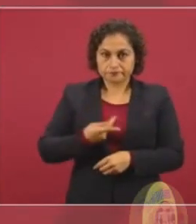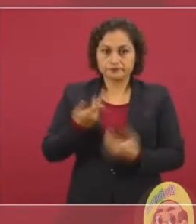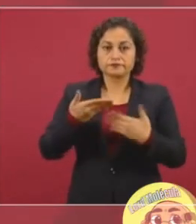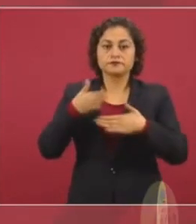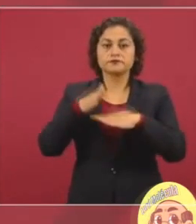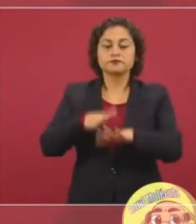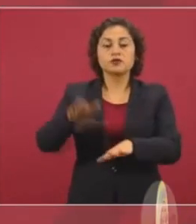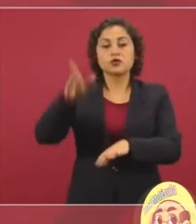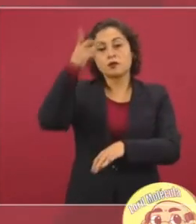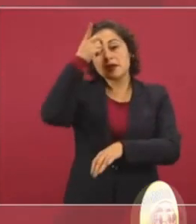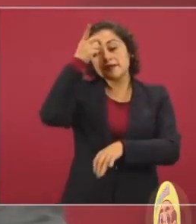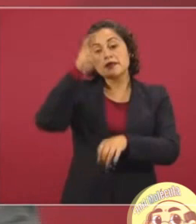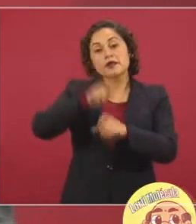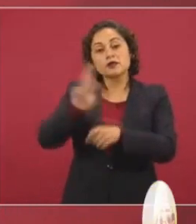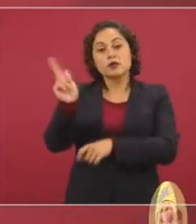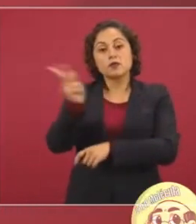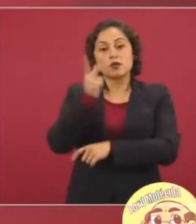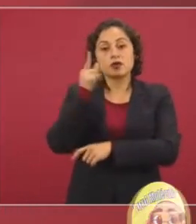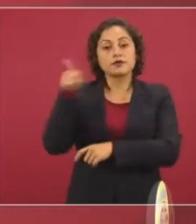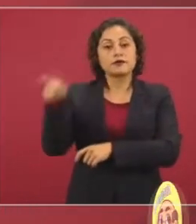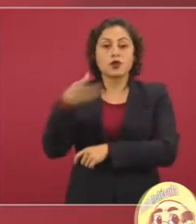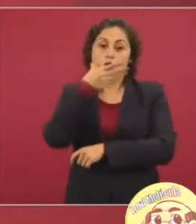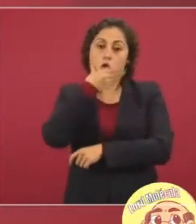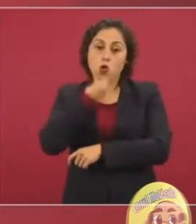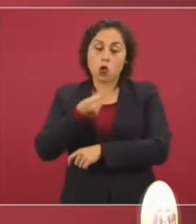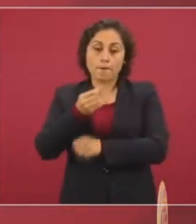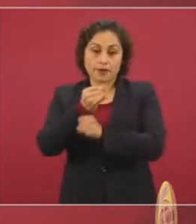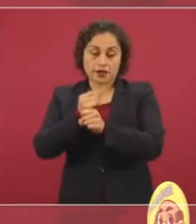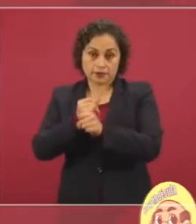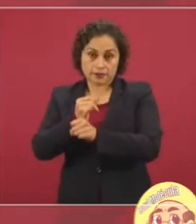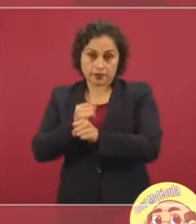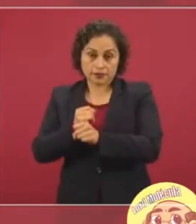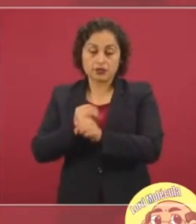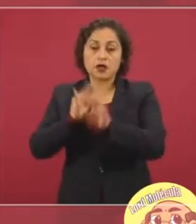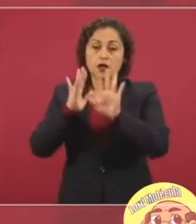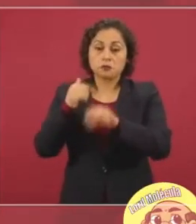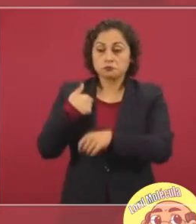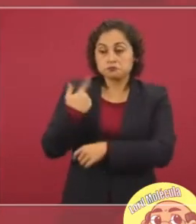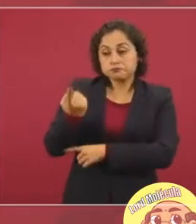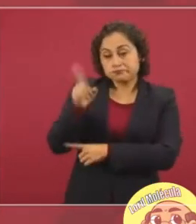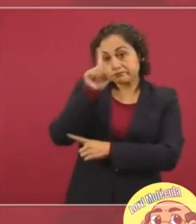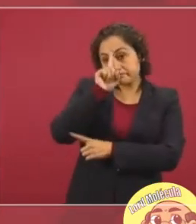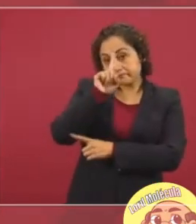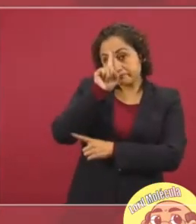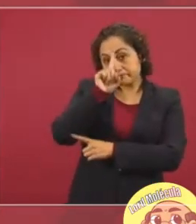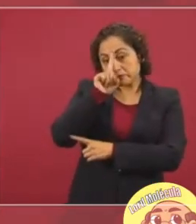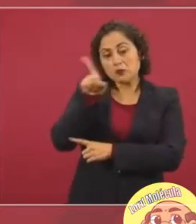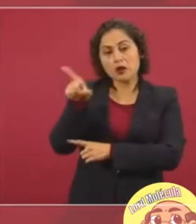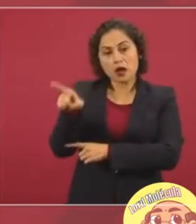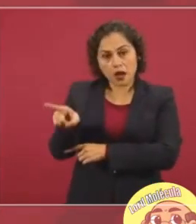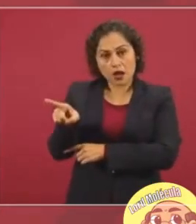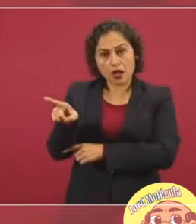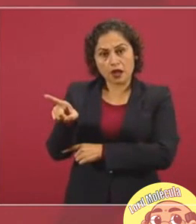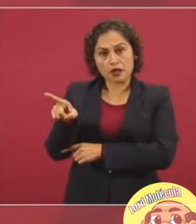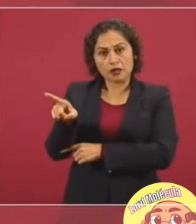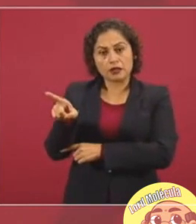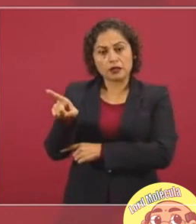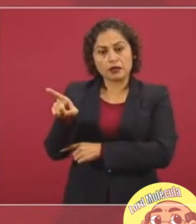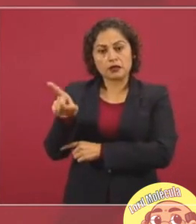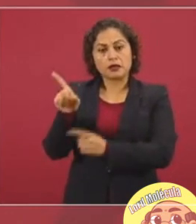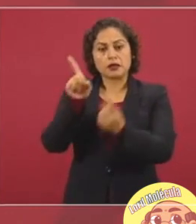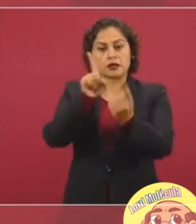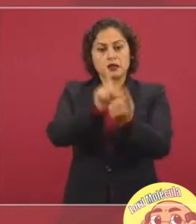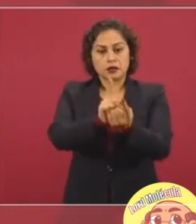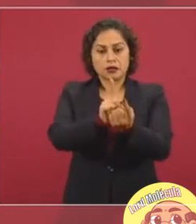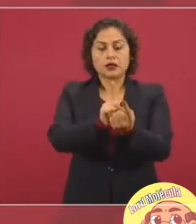Politécnico, pues yo le recomendaría que platicara, que se entrevistara con el